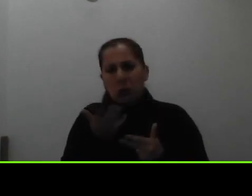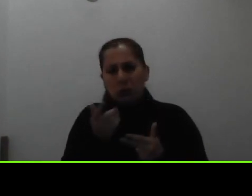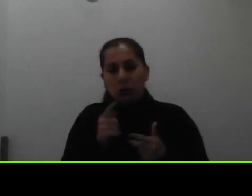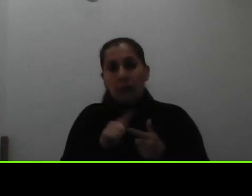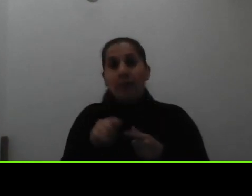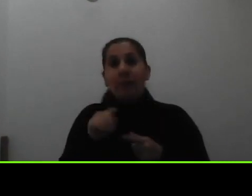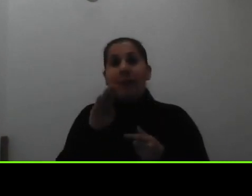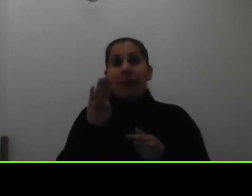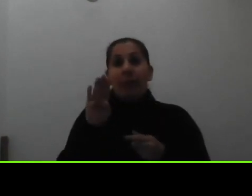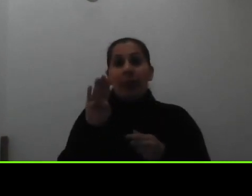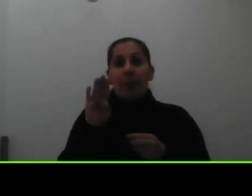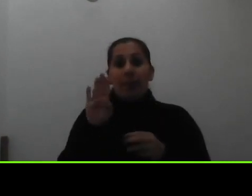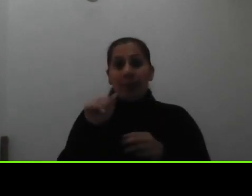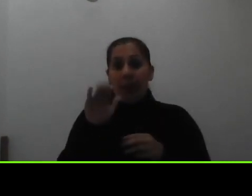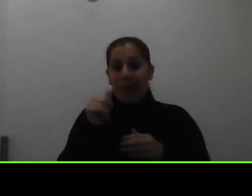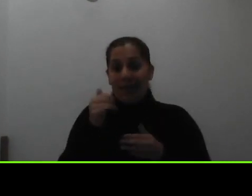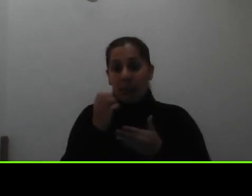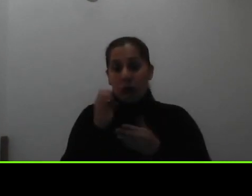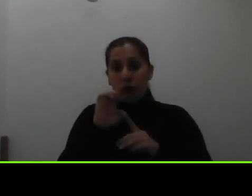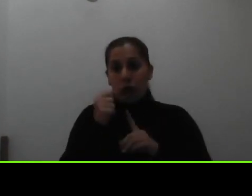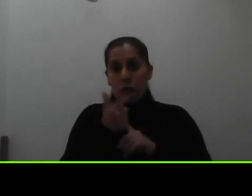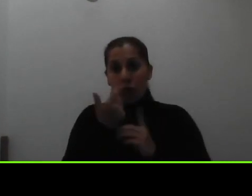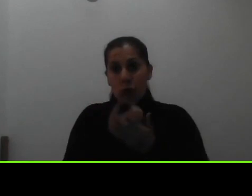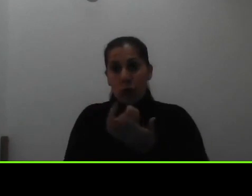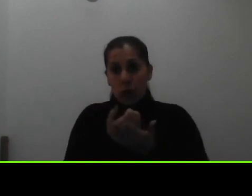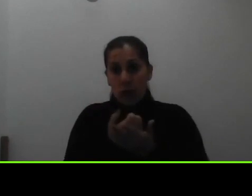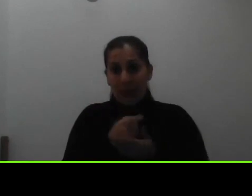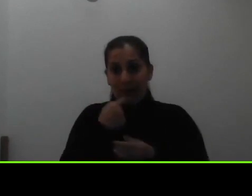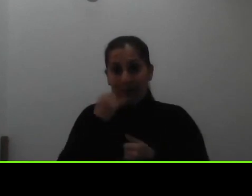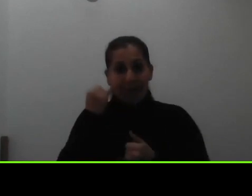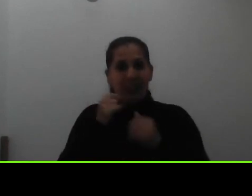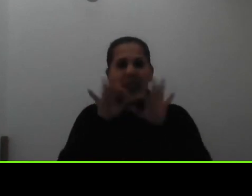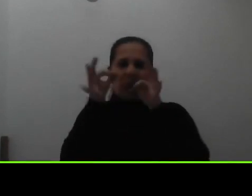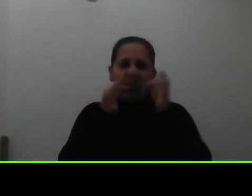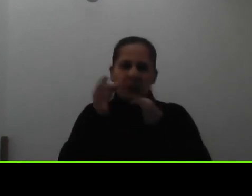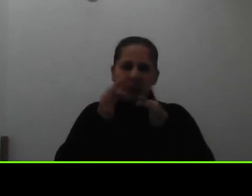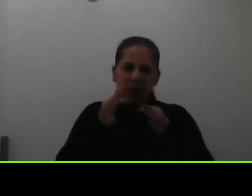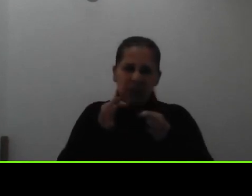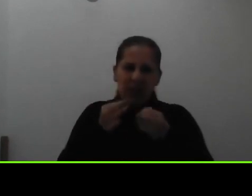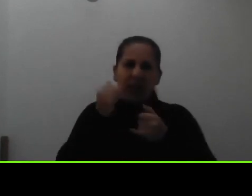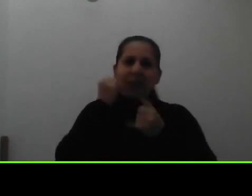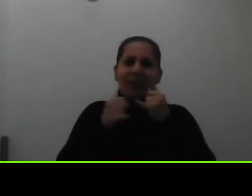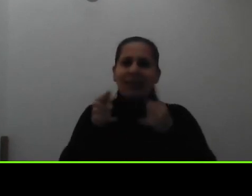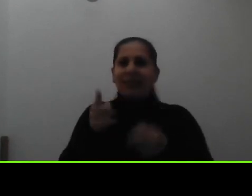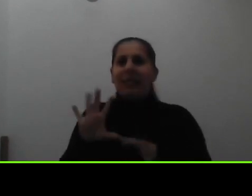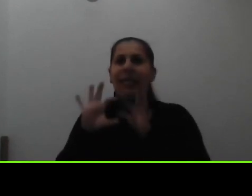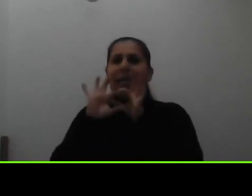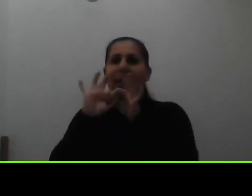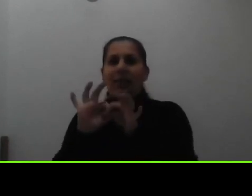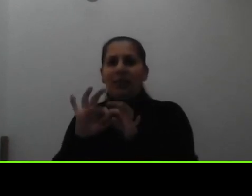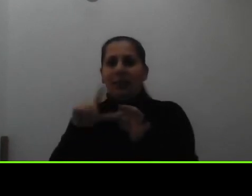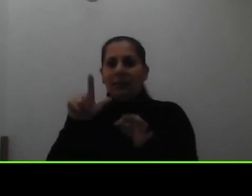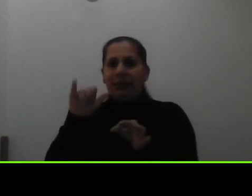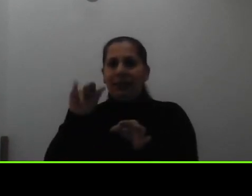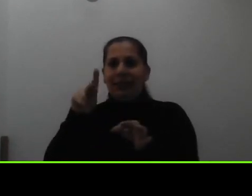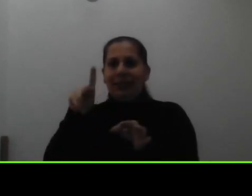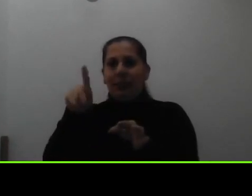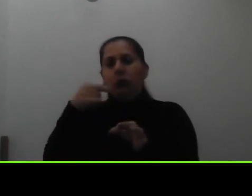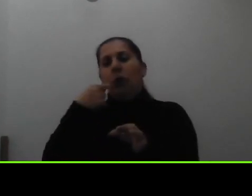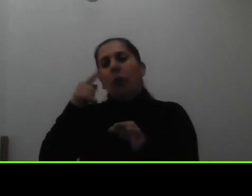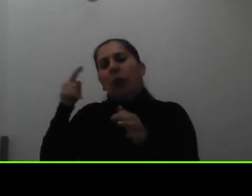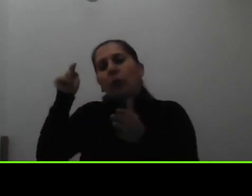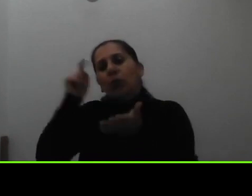dice al final de un texto explicativo dice el enlace en el que ustedes pueden entrar para ver los